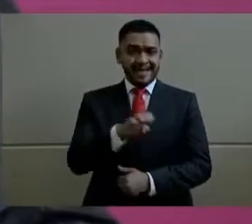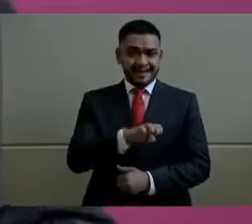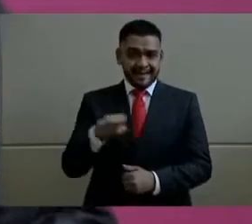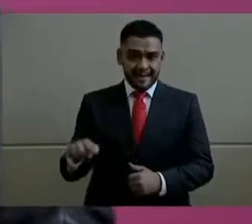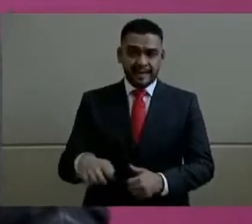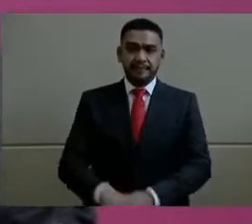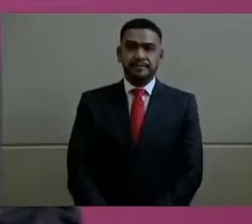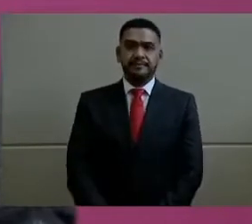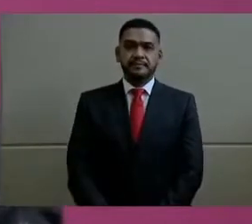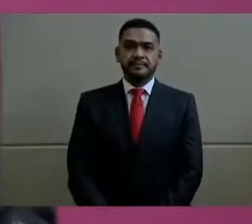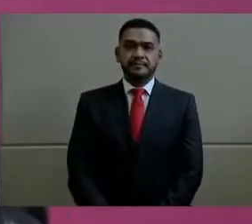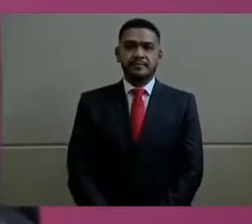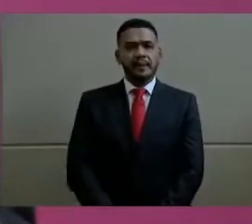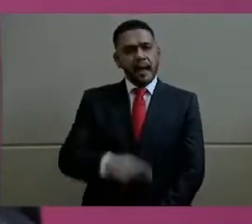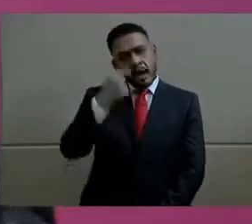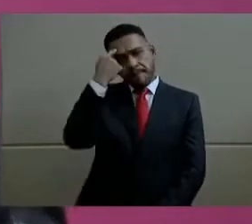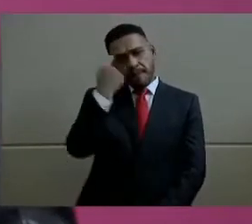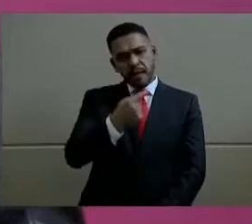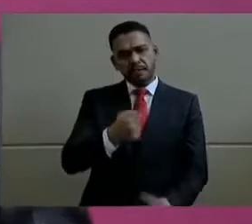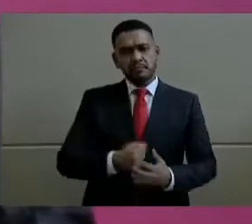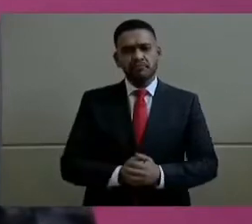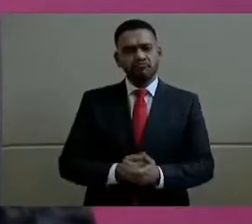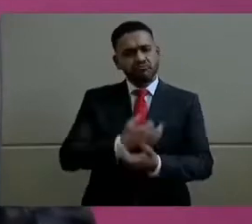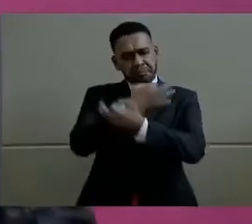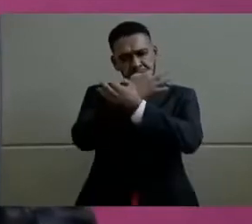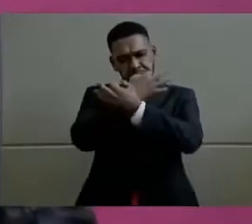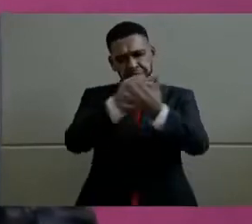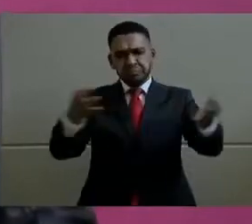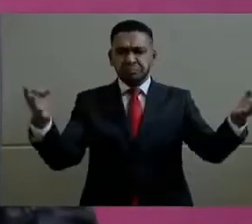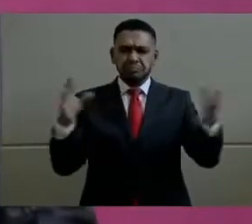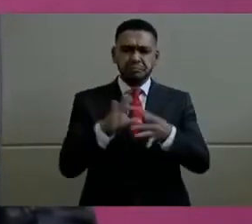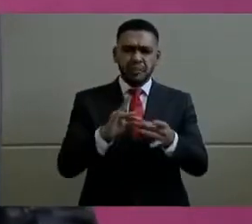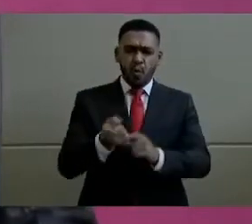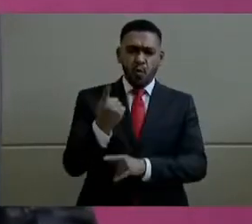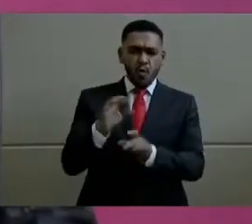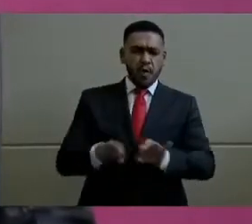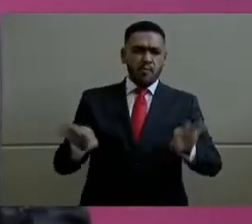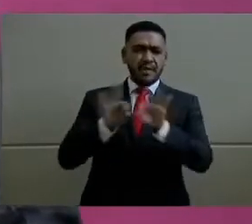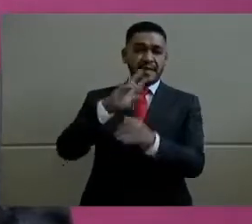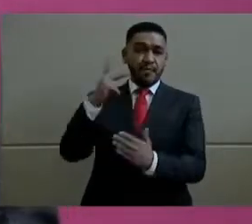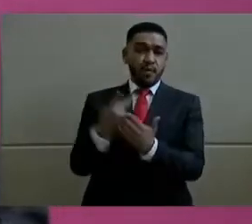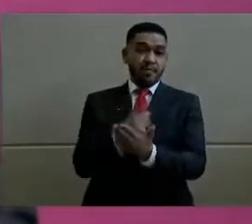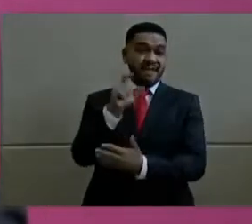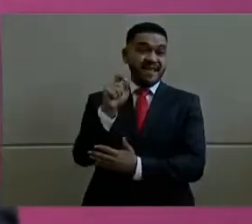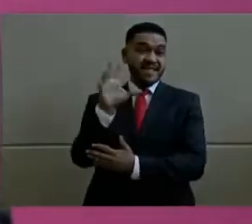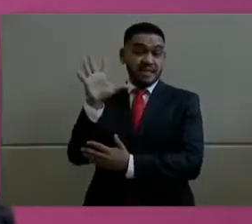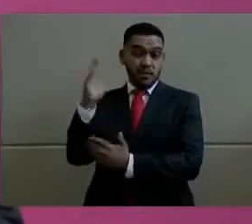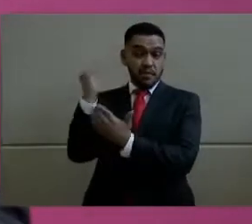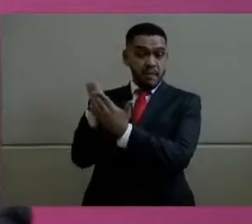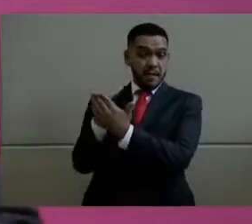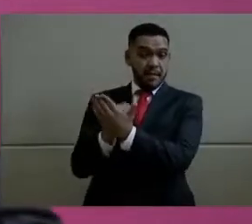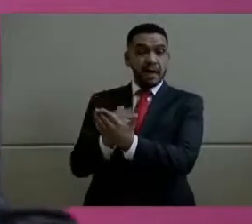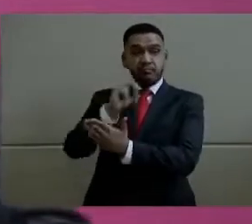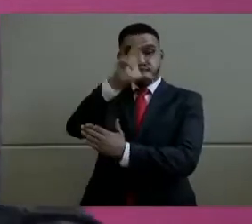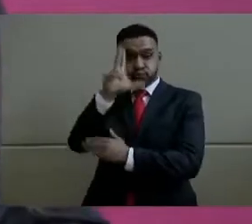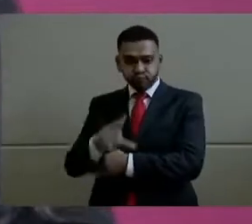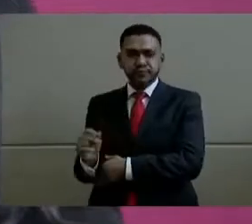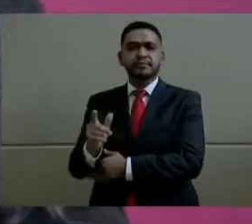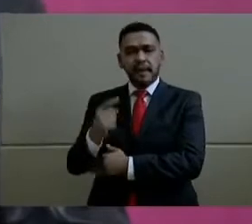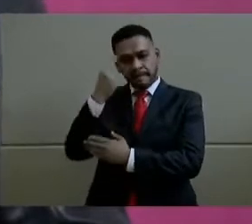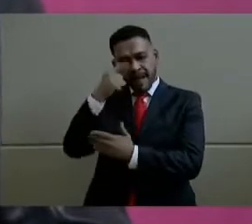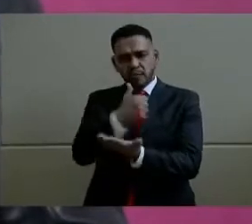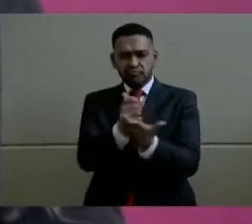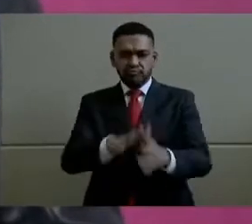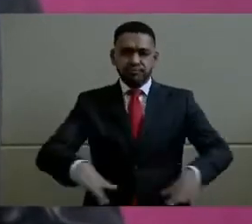dando a conocer que uno de los principales programas, uno de los 25 principales programas a nivel nacional, el programa de mejoramiento